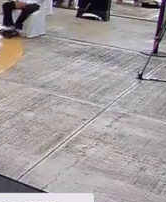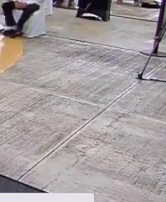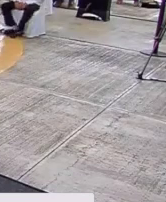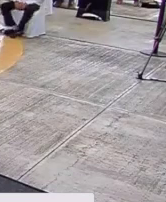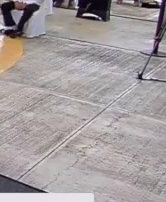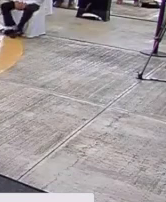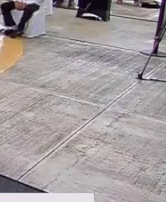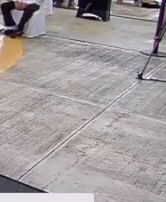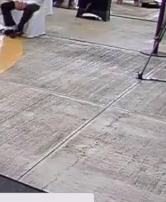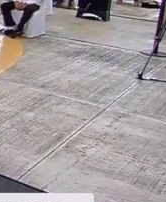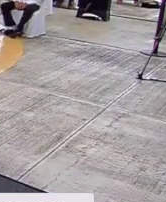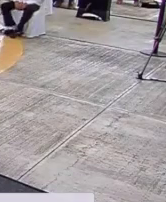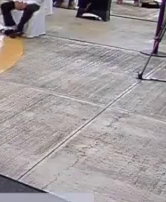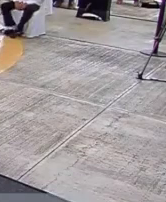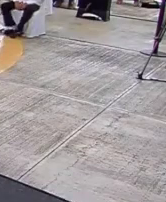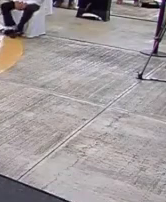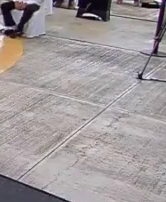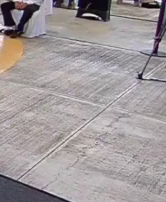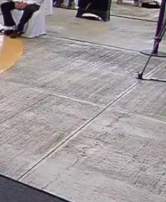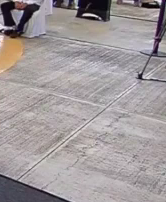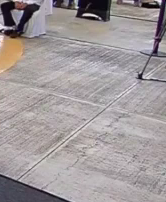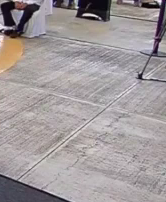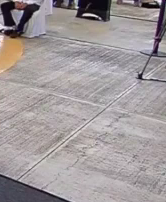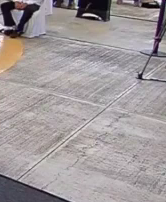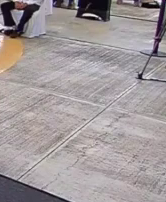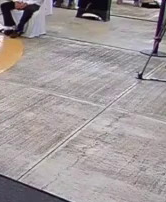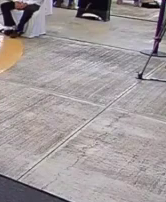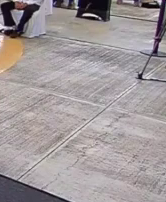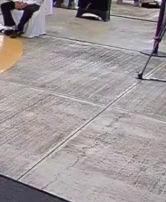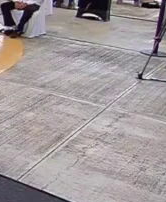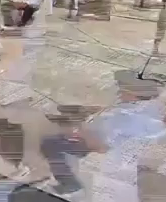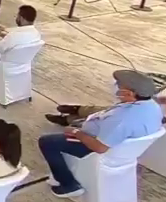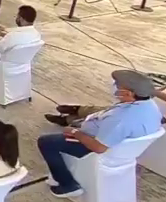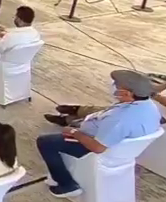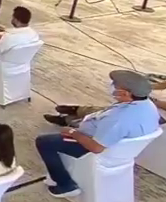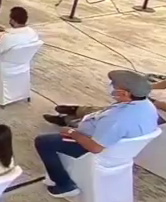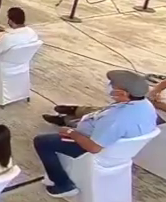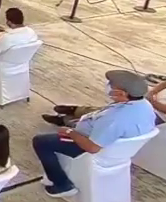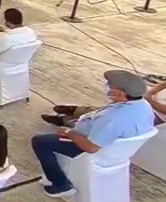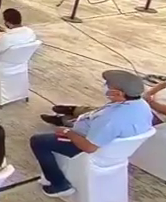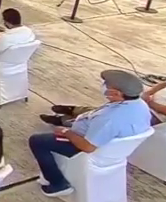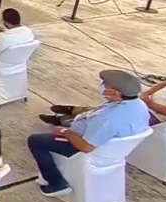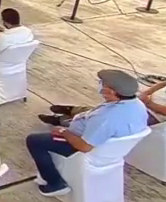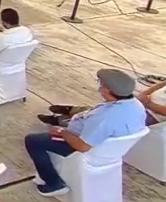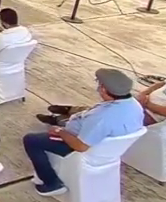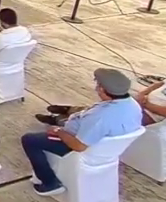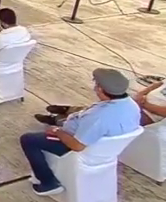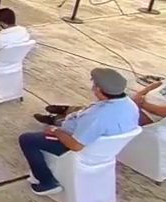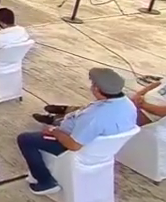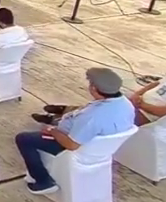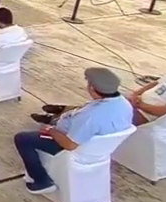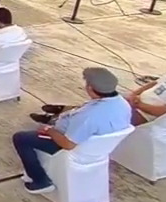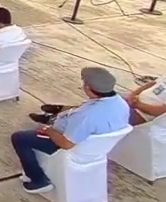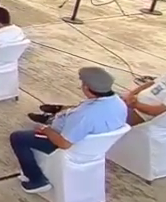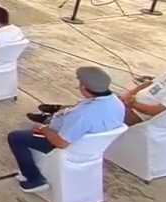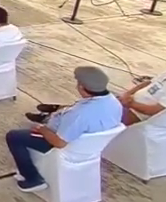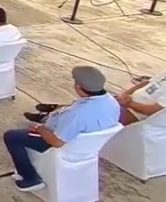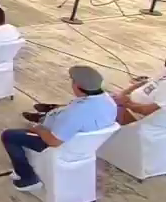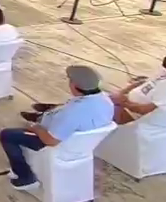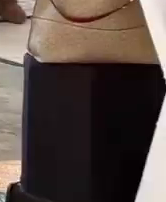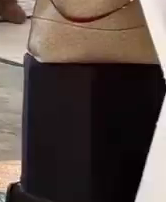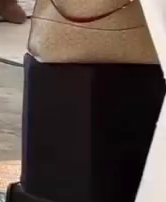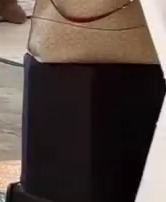¿Qué opina de este ultimátum que impuso un juez federal de cinco días para iniciar la vacunación a menores de 12 a 17 años,